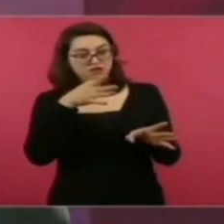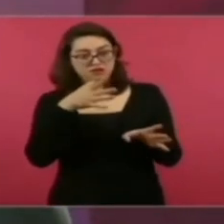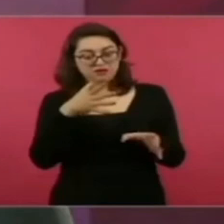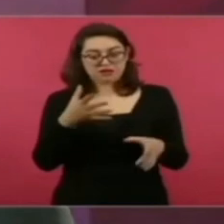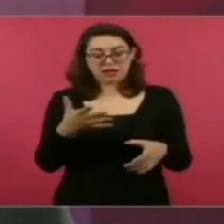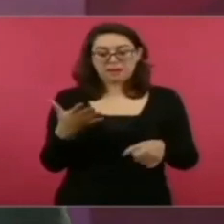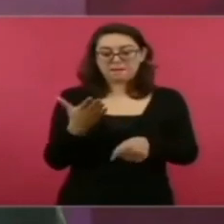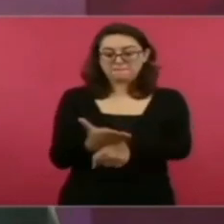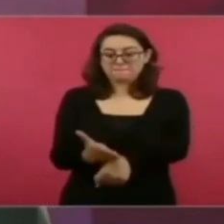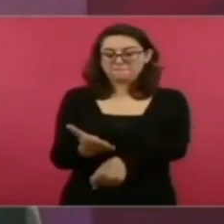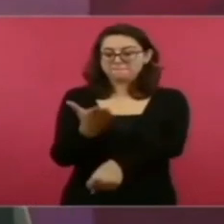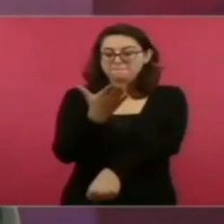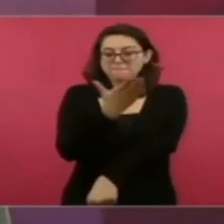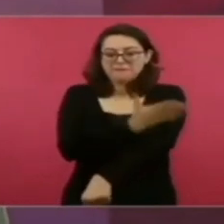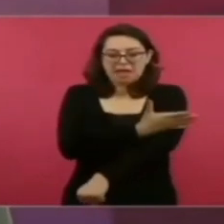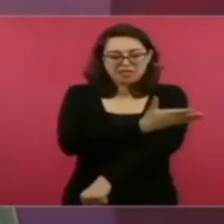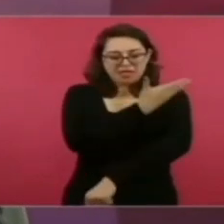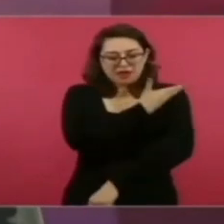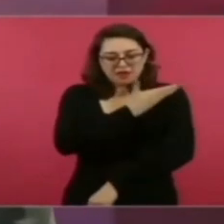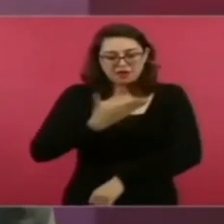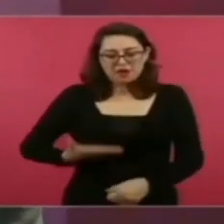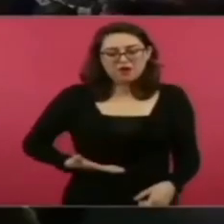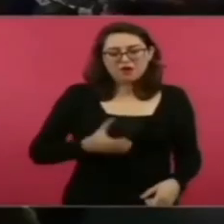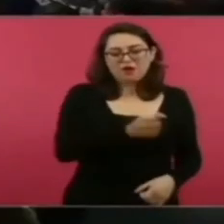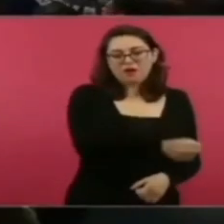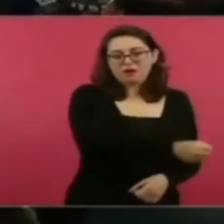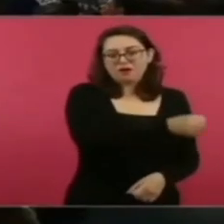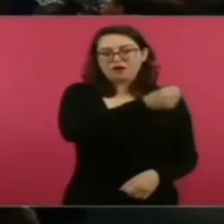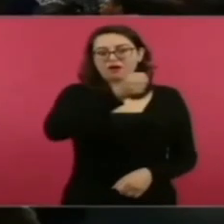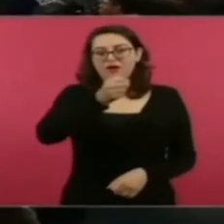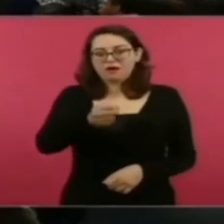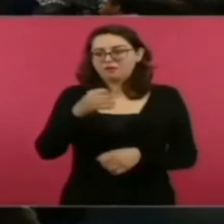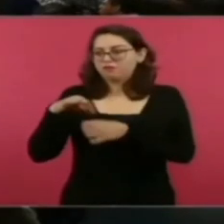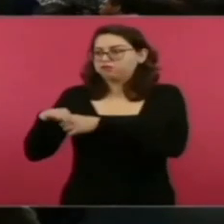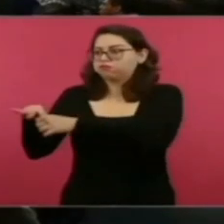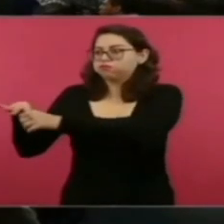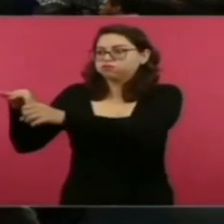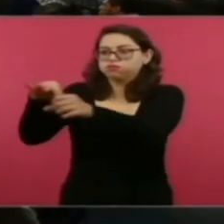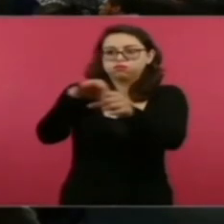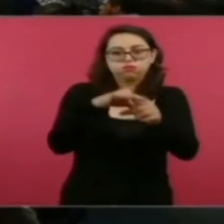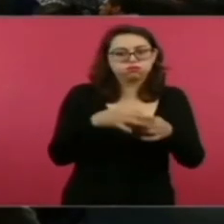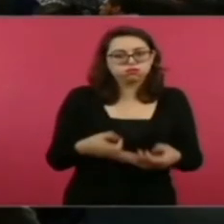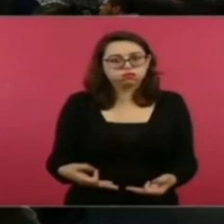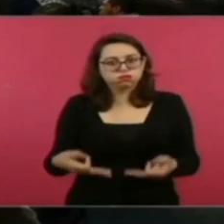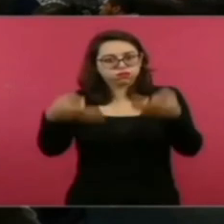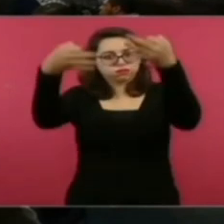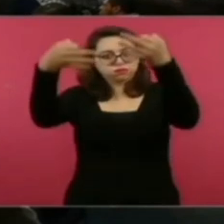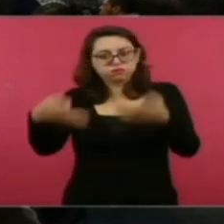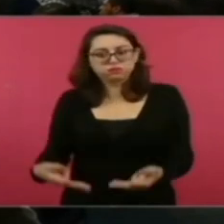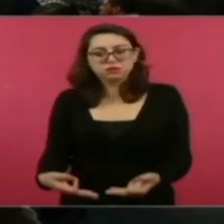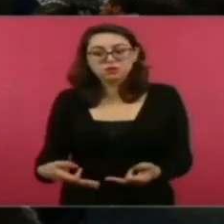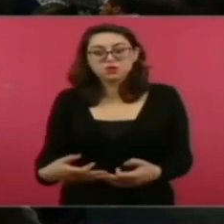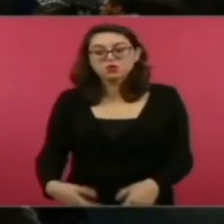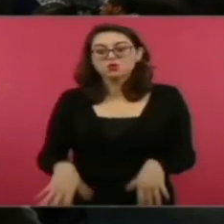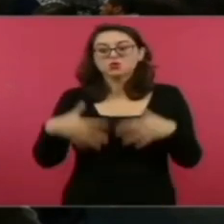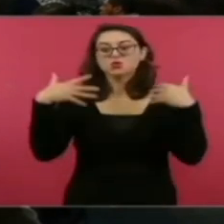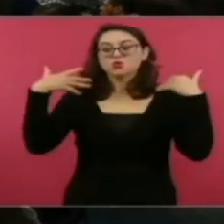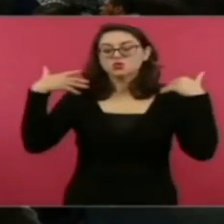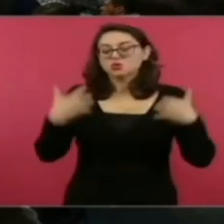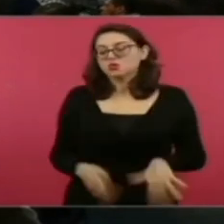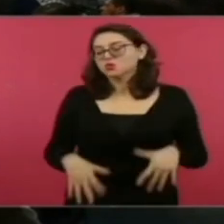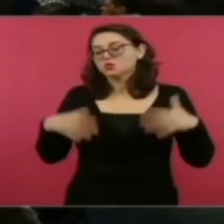No hay en México, en la historia, un presidente con más vocación